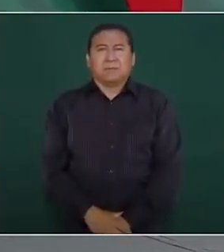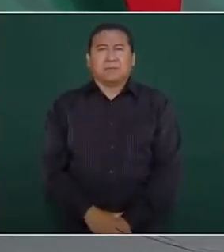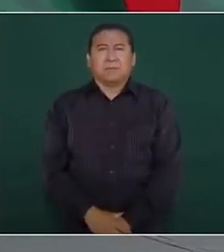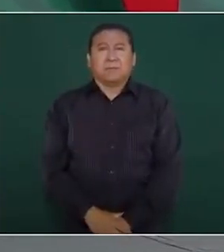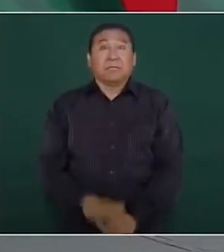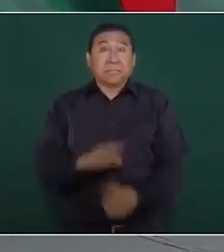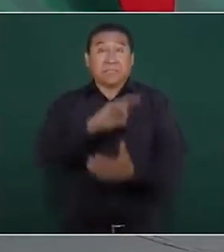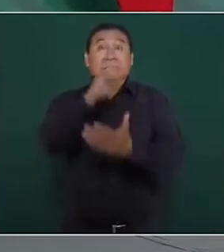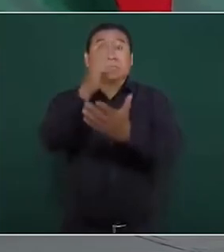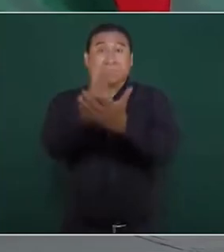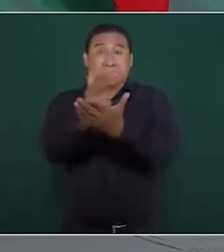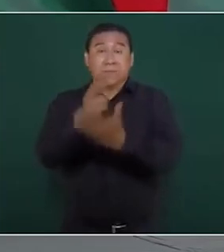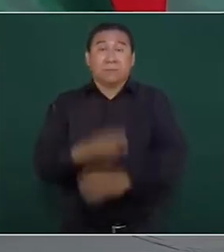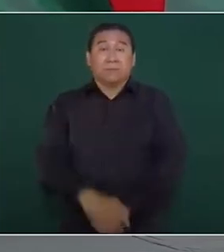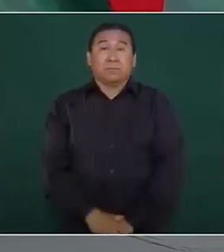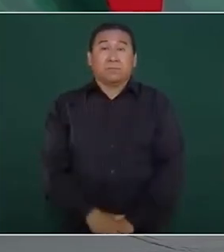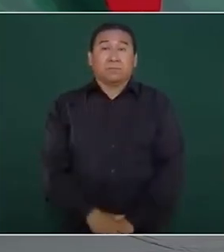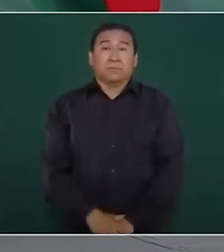Chetumal,